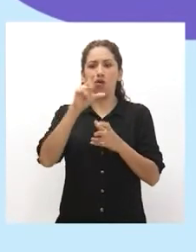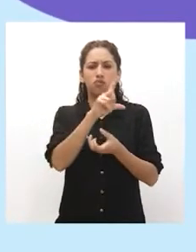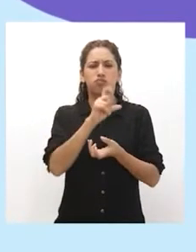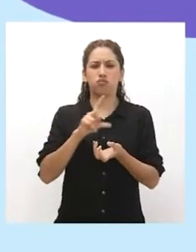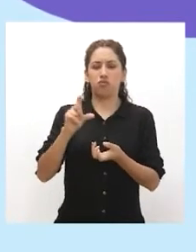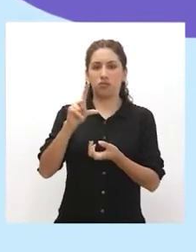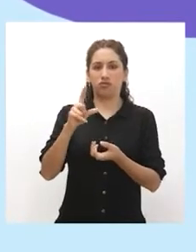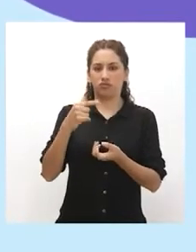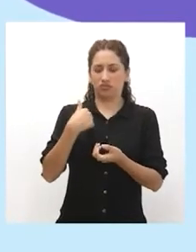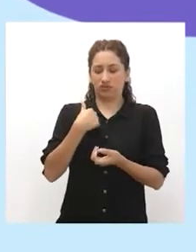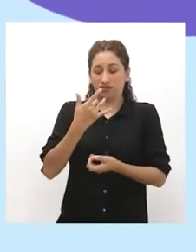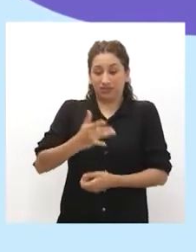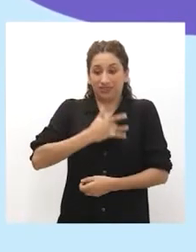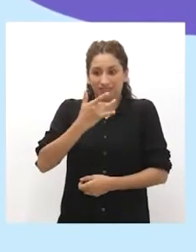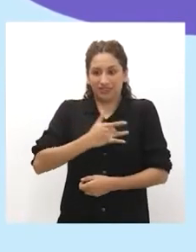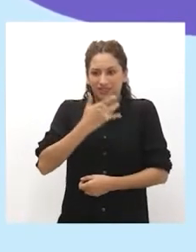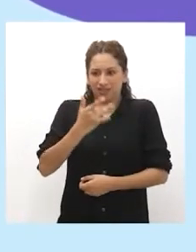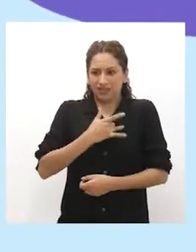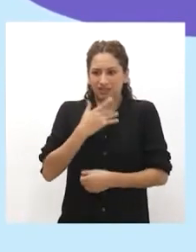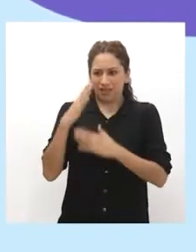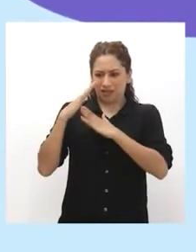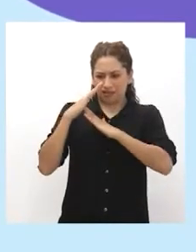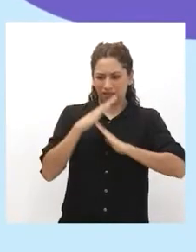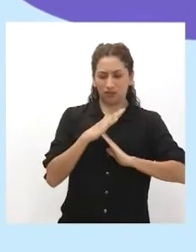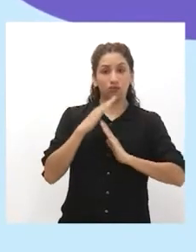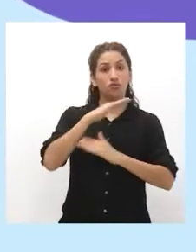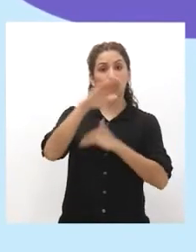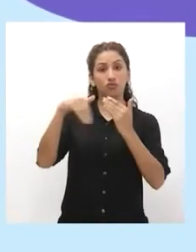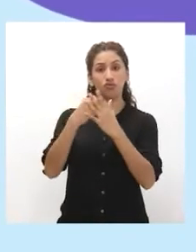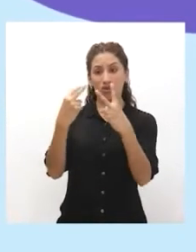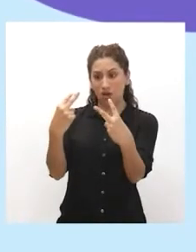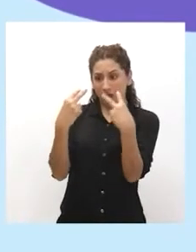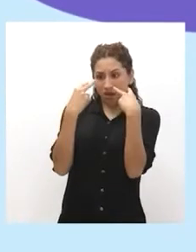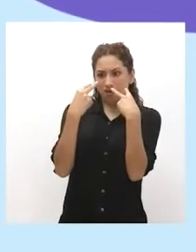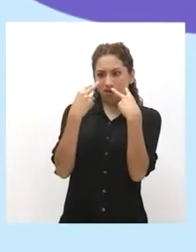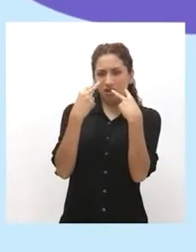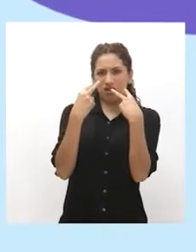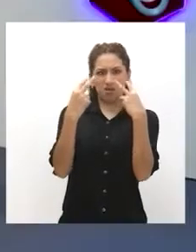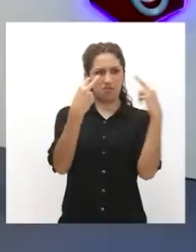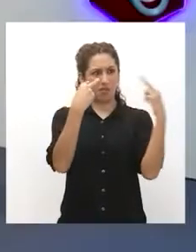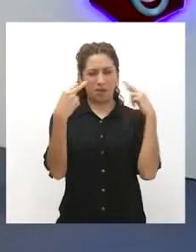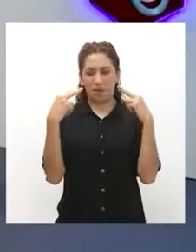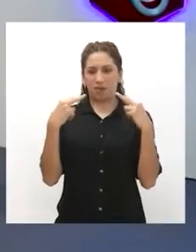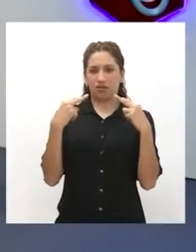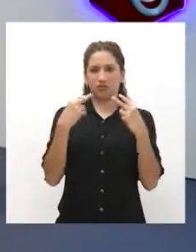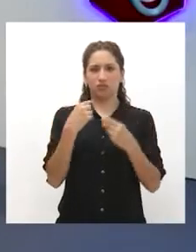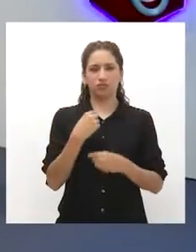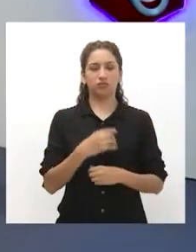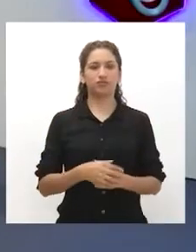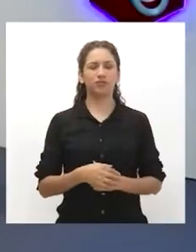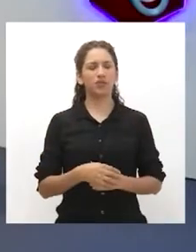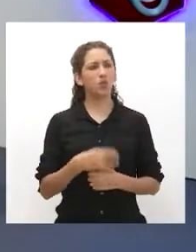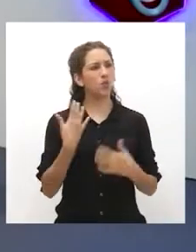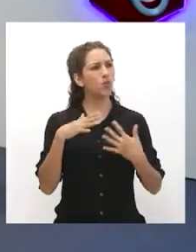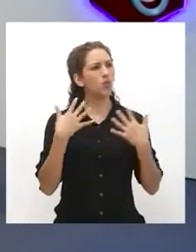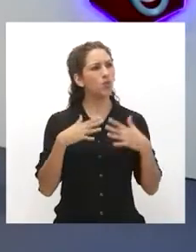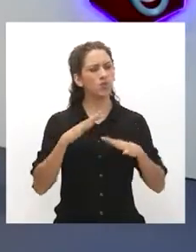parado. Me sentí que estaba siendo discriminado y todos me miraban por solo estornudar. ¡Qué impotencia!